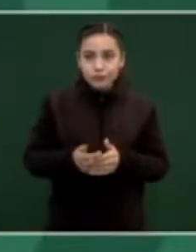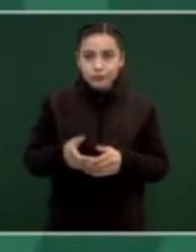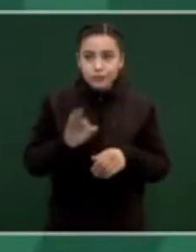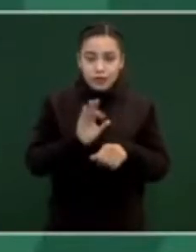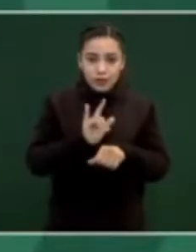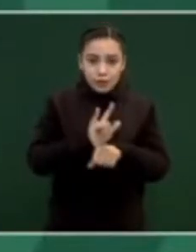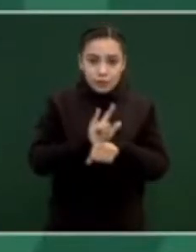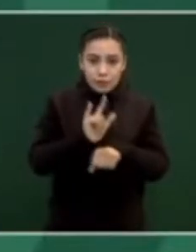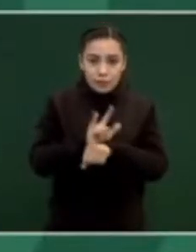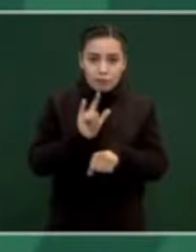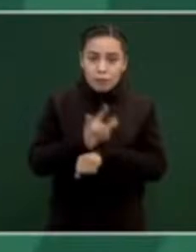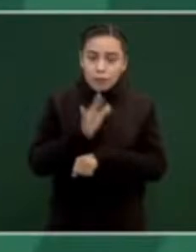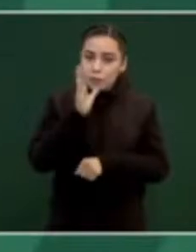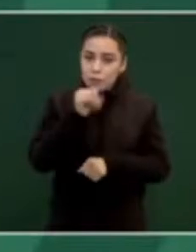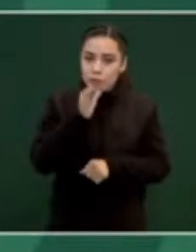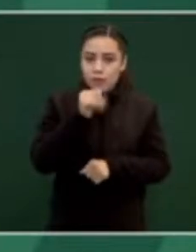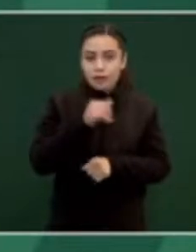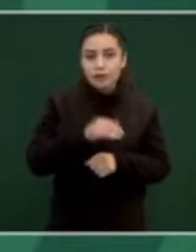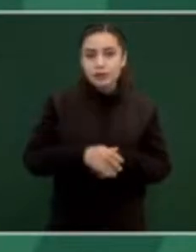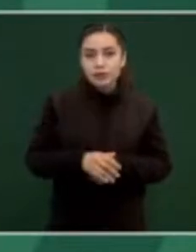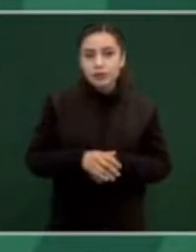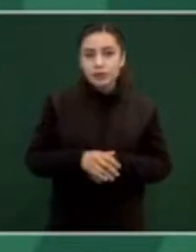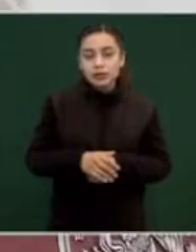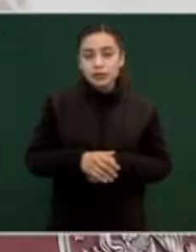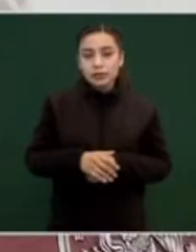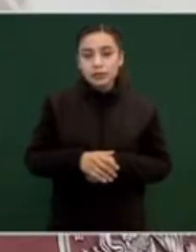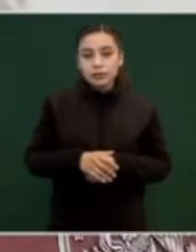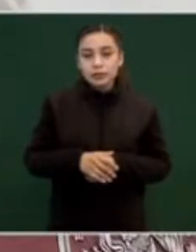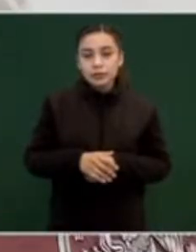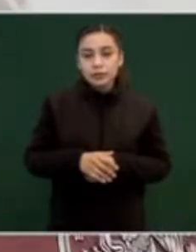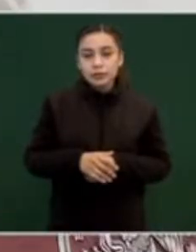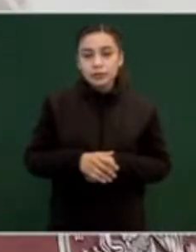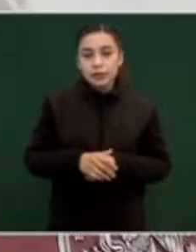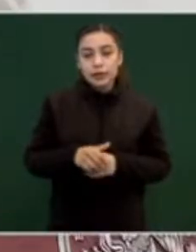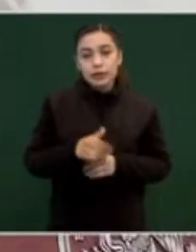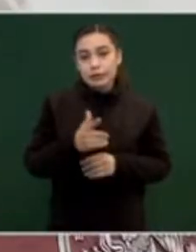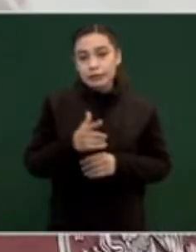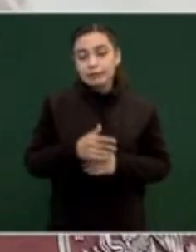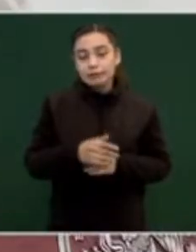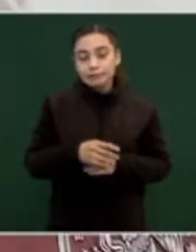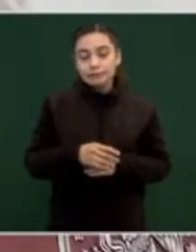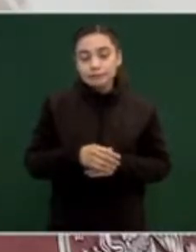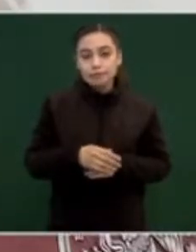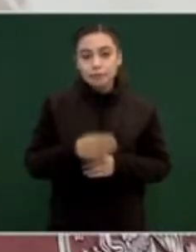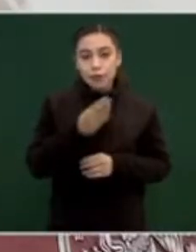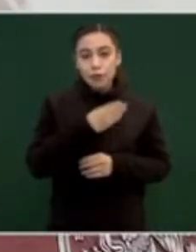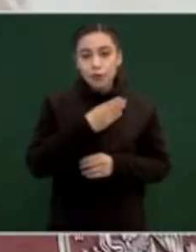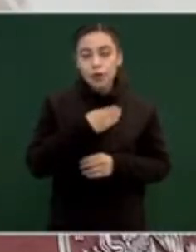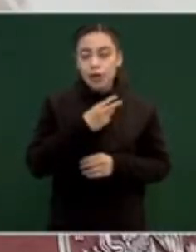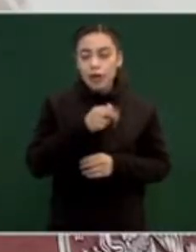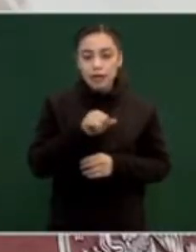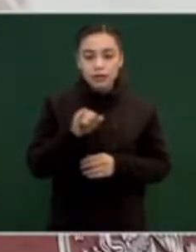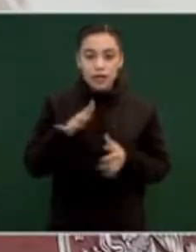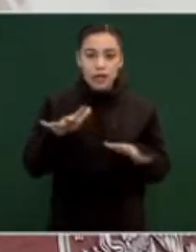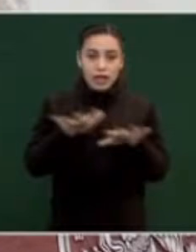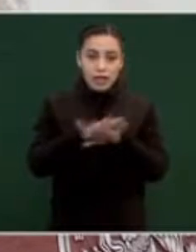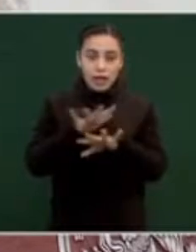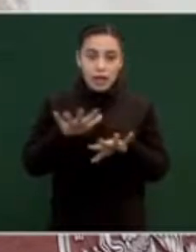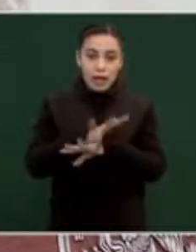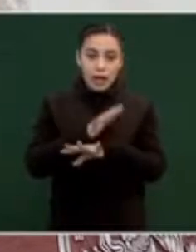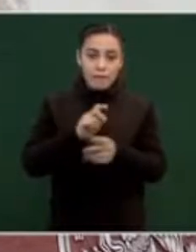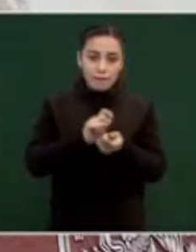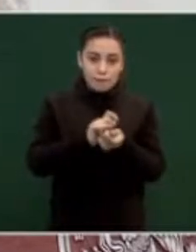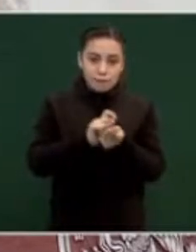Y afortunadamente, como se están dando estos cambios, muchísima gente, así como